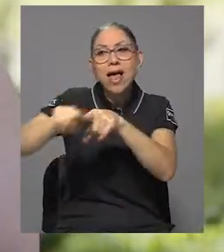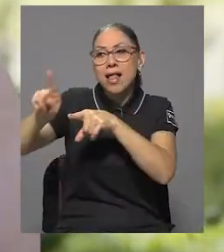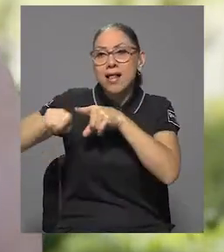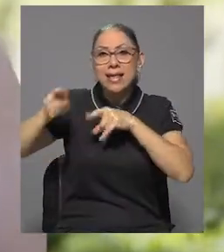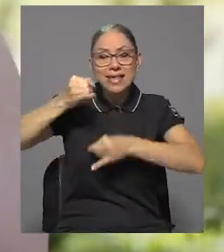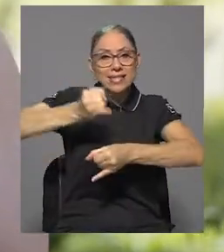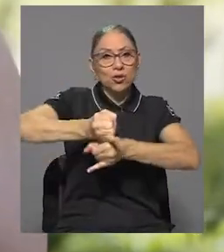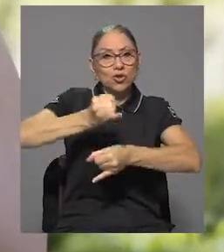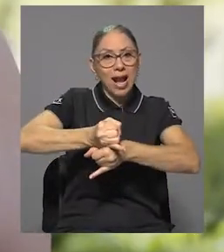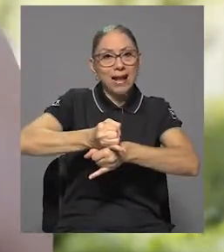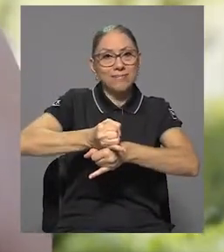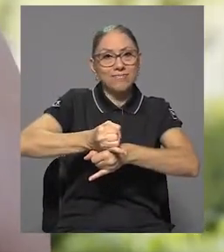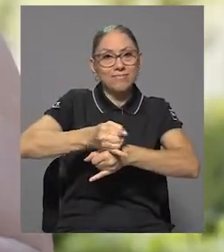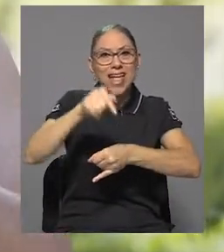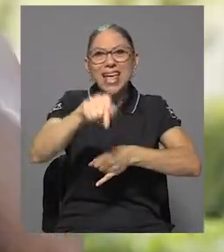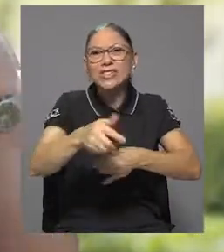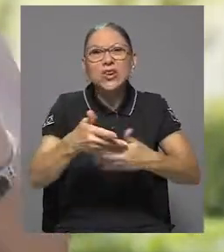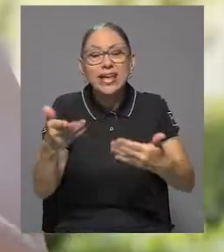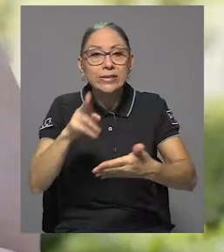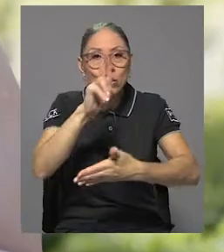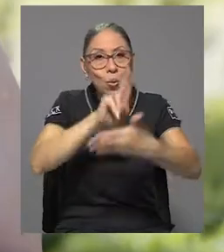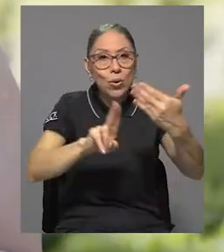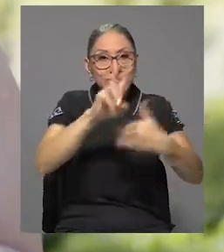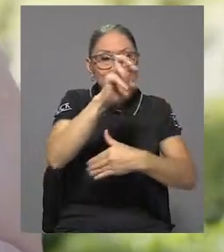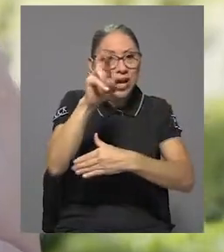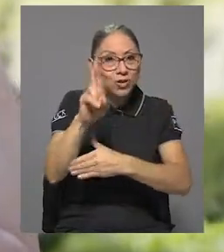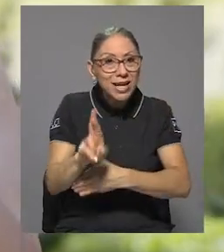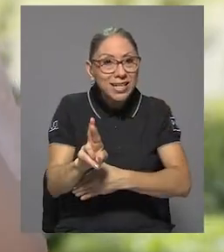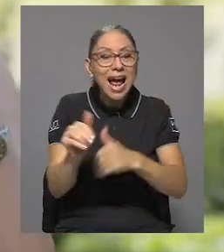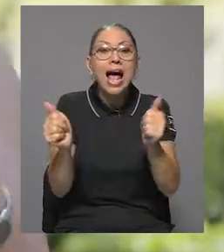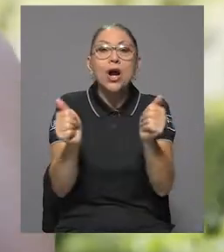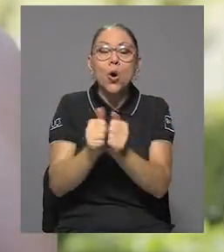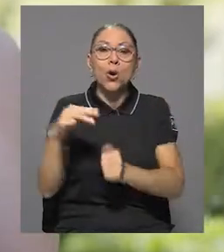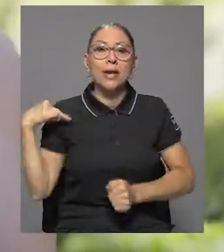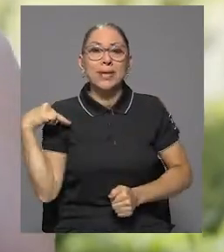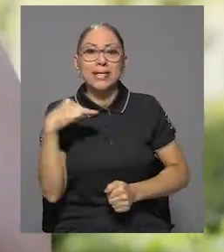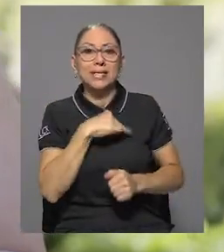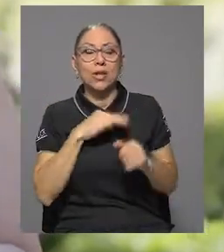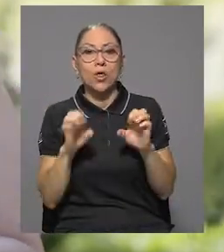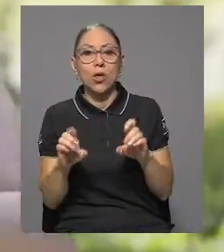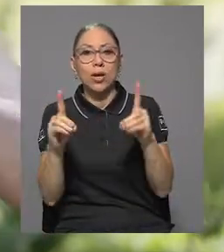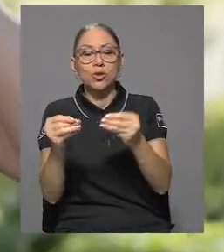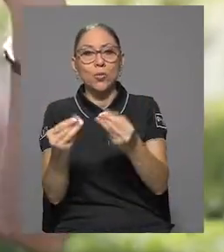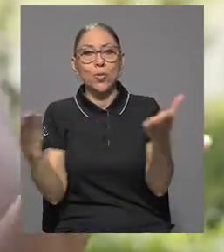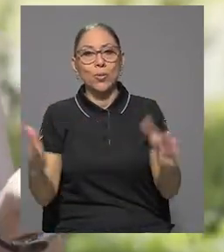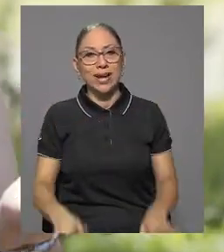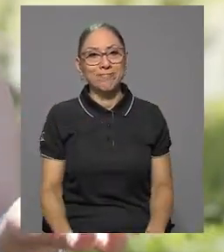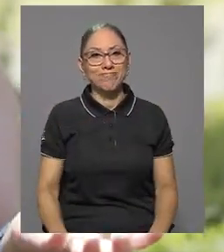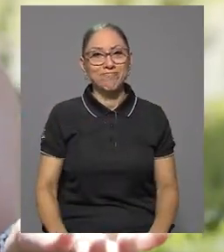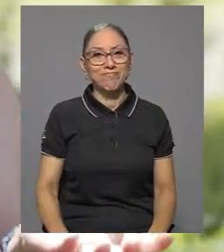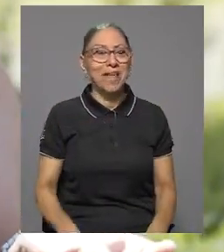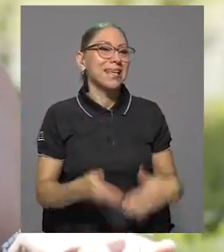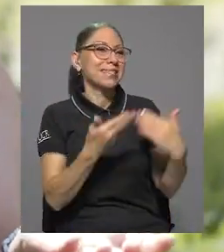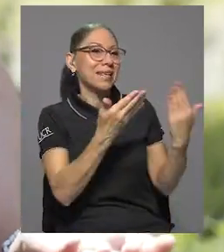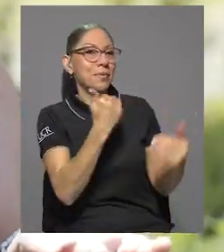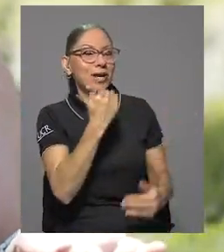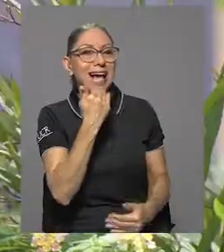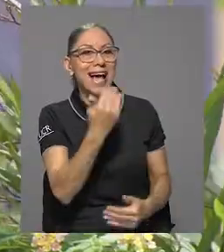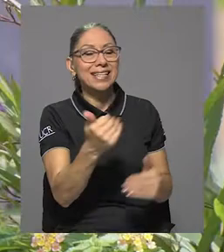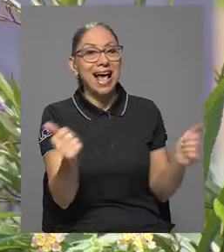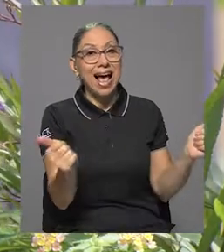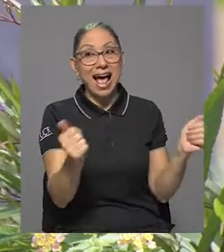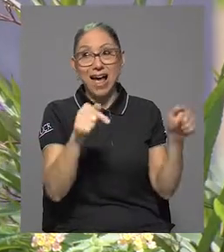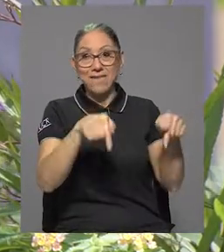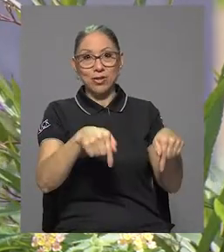esfuerzo interinstitucional. Y cuando decimos interinstitucional, es la Universidad de Costa Rica con el Ministerio de Educación Pública.